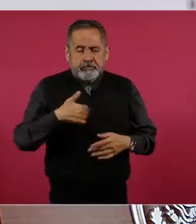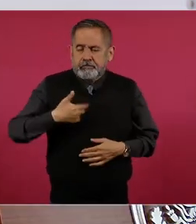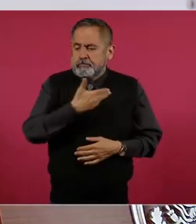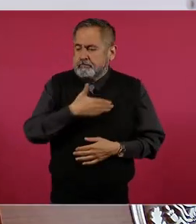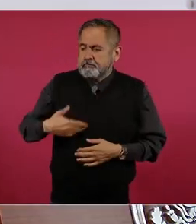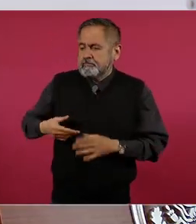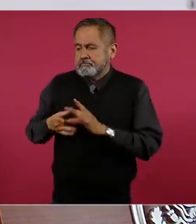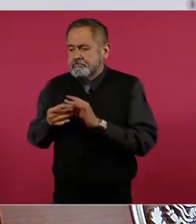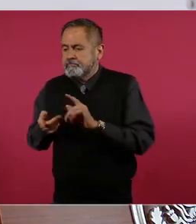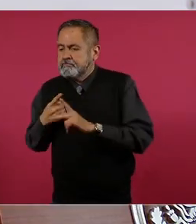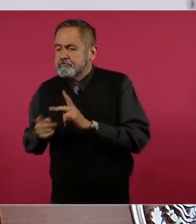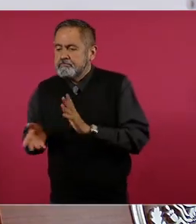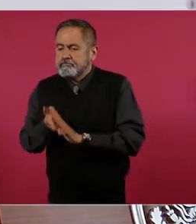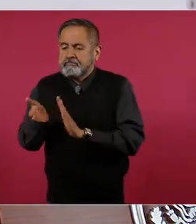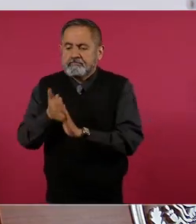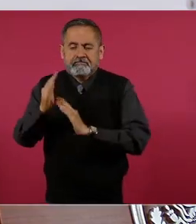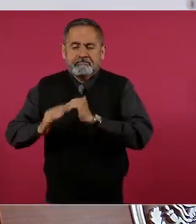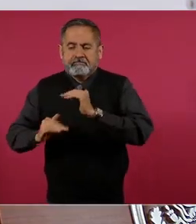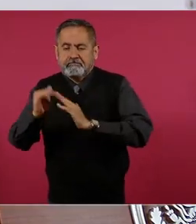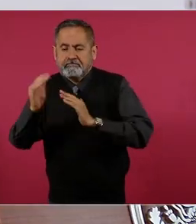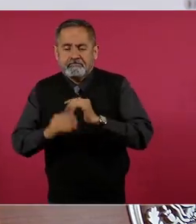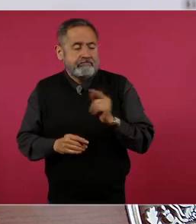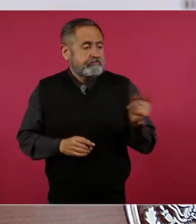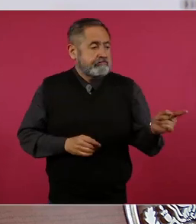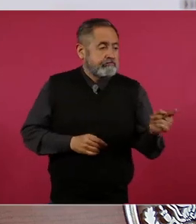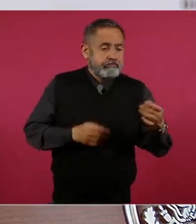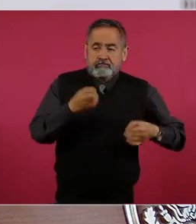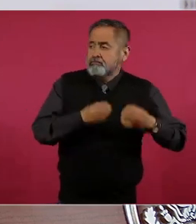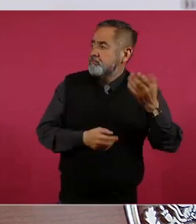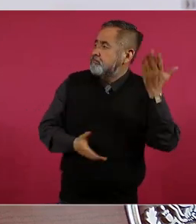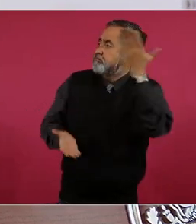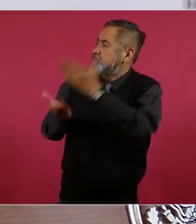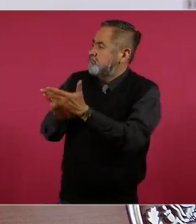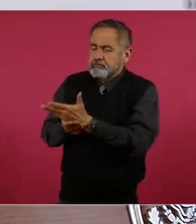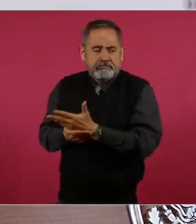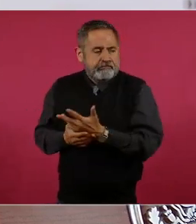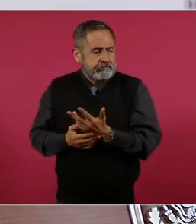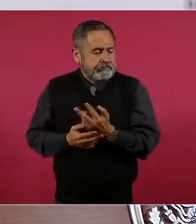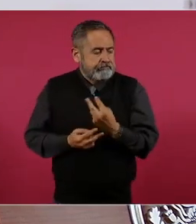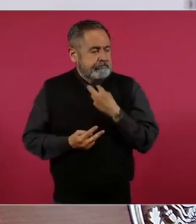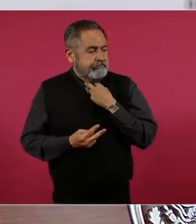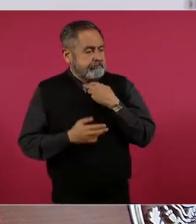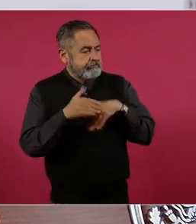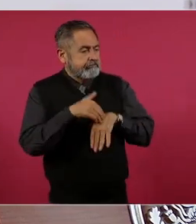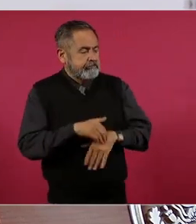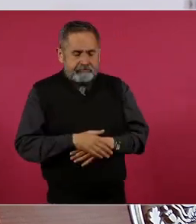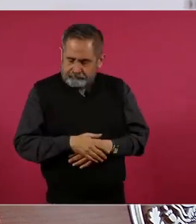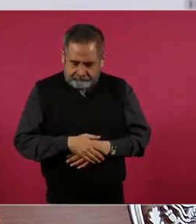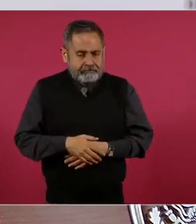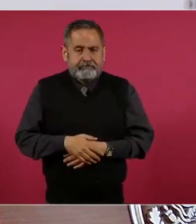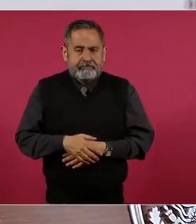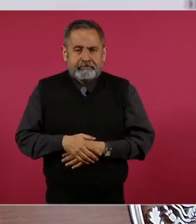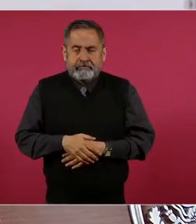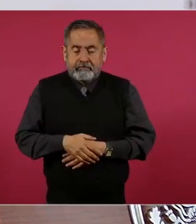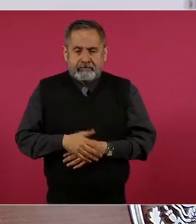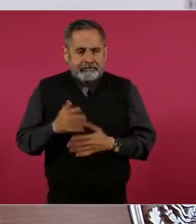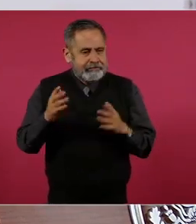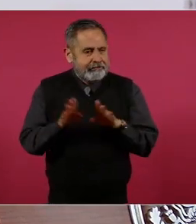O sea, eso nunca se vea visto, nunca.